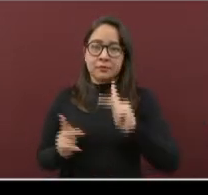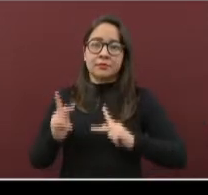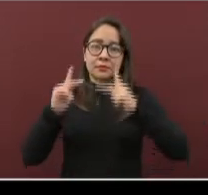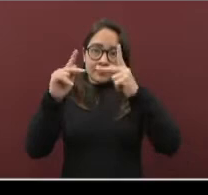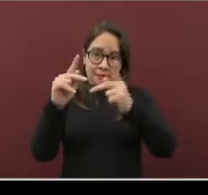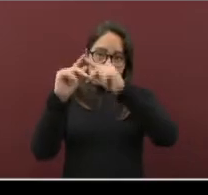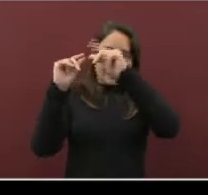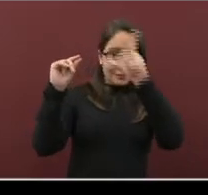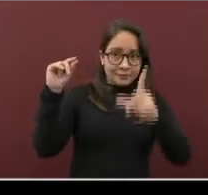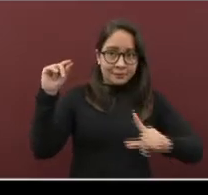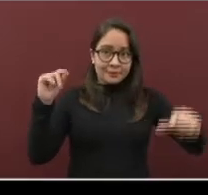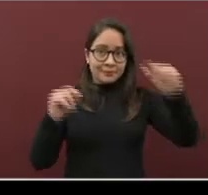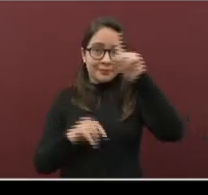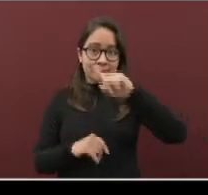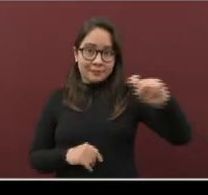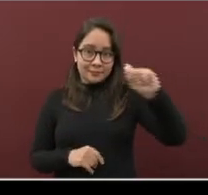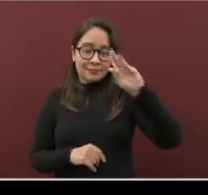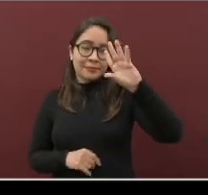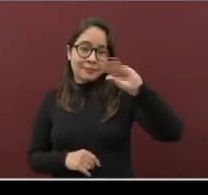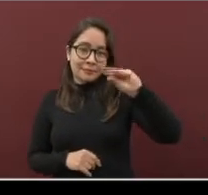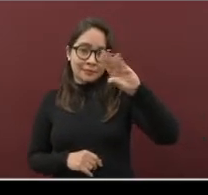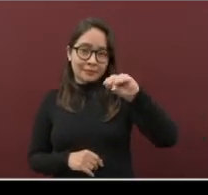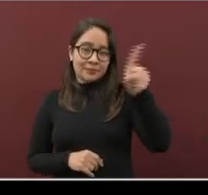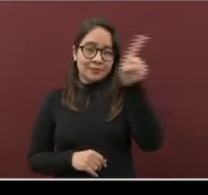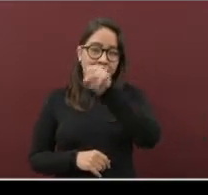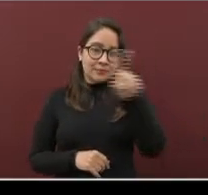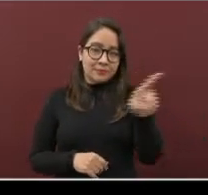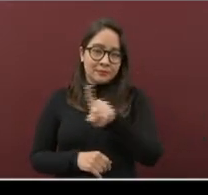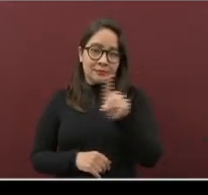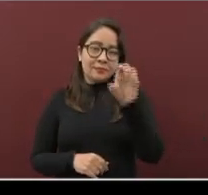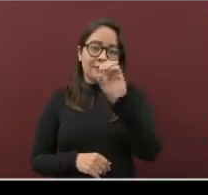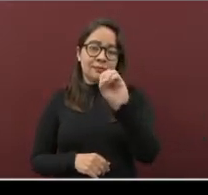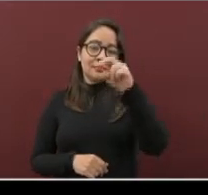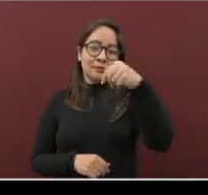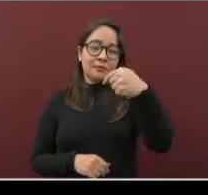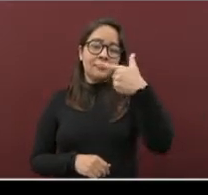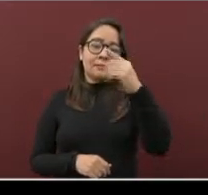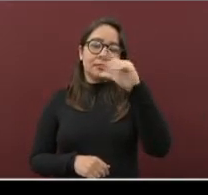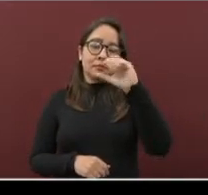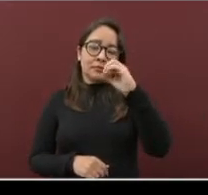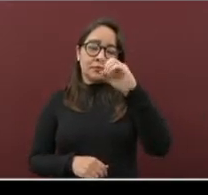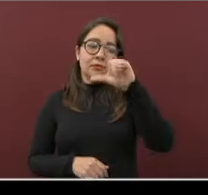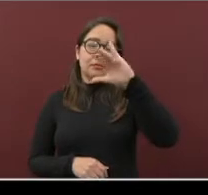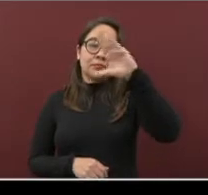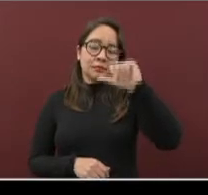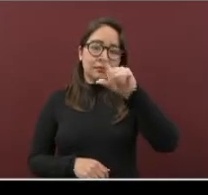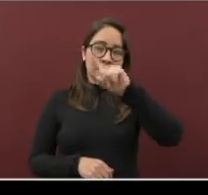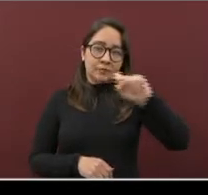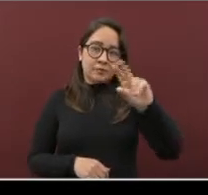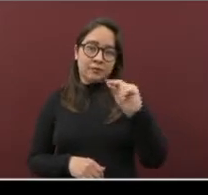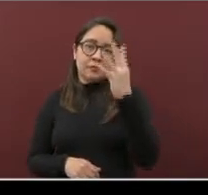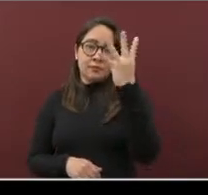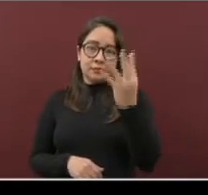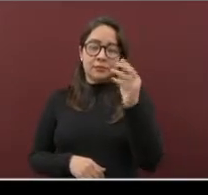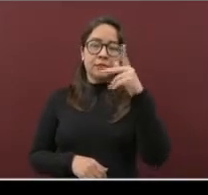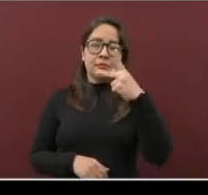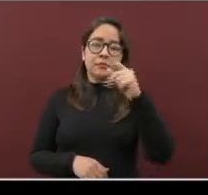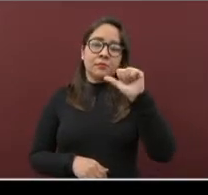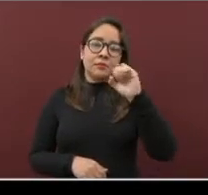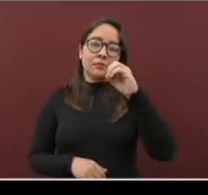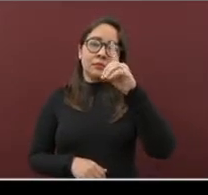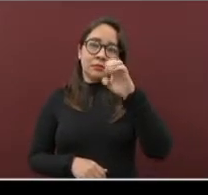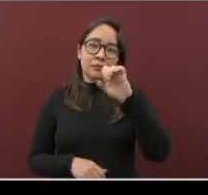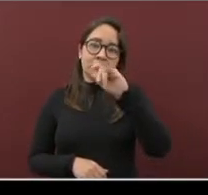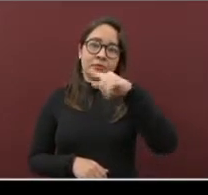Nacional, 190. Y Zongolica, con 184. Paso de Ovejas, 175.